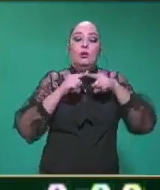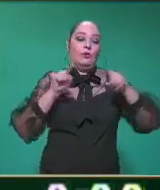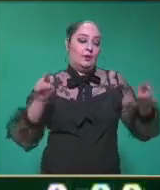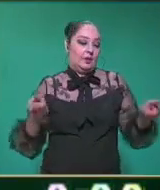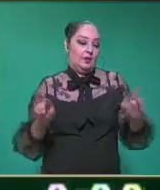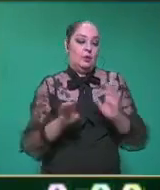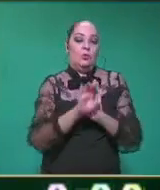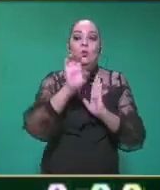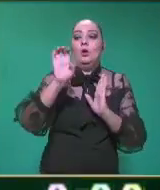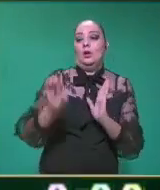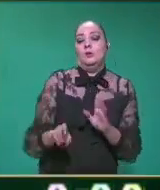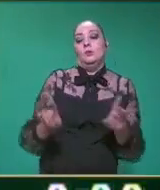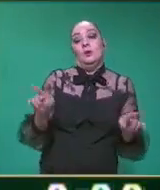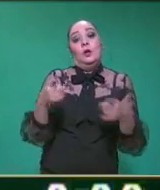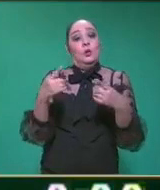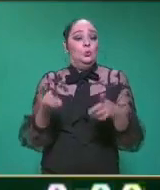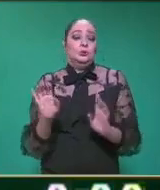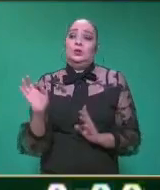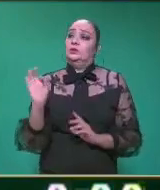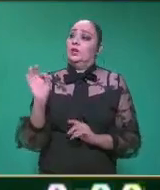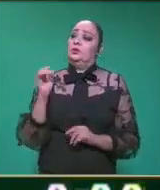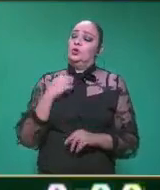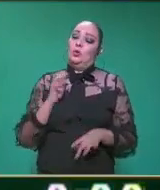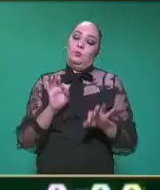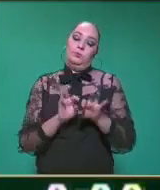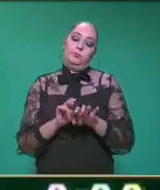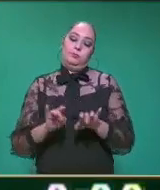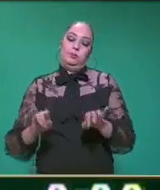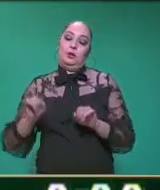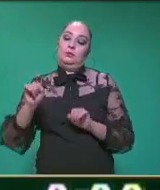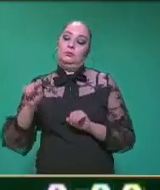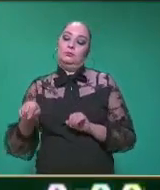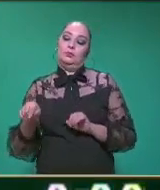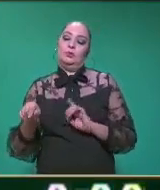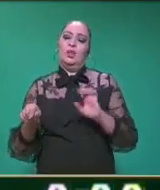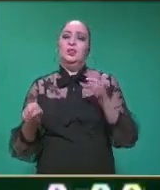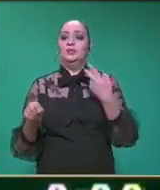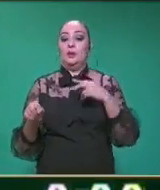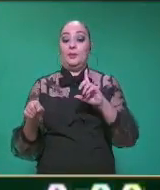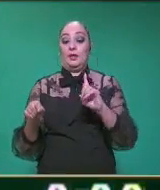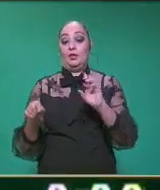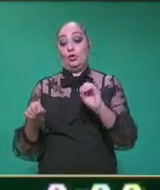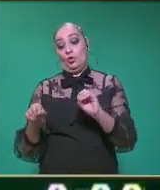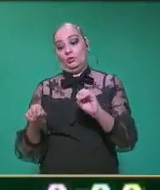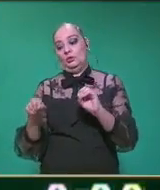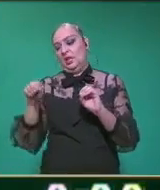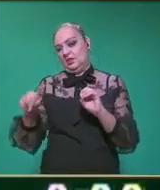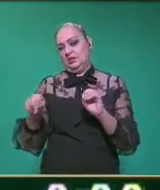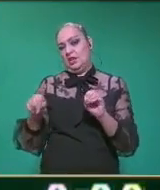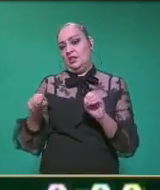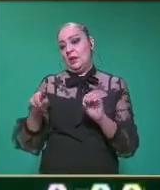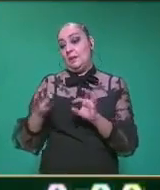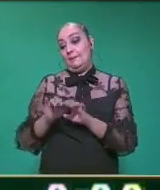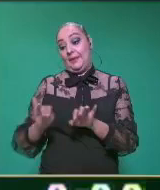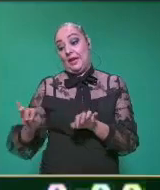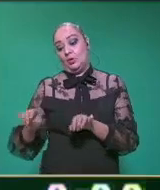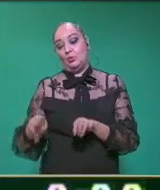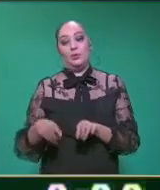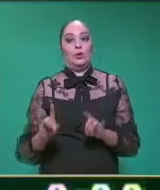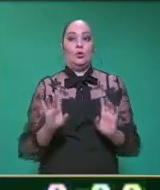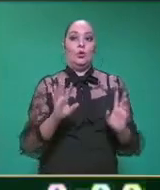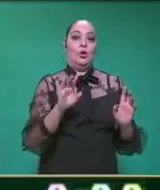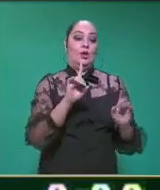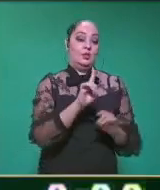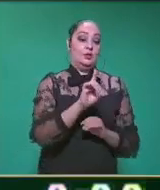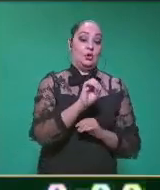Por ejemplo, hablando en la música, si nosotros tocamos en un piano una nota de do, eso es un timbre de piano, pero si la misma nota de do la da una